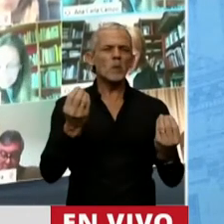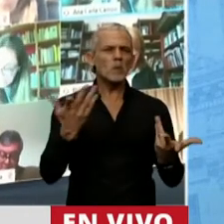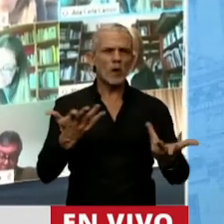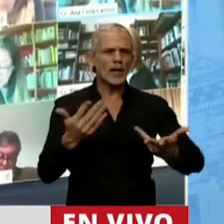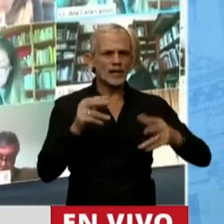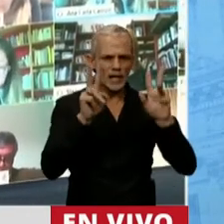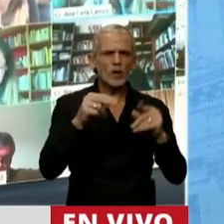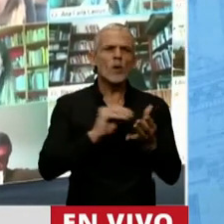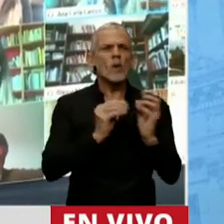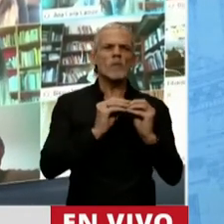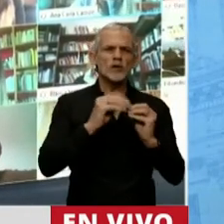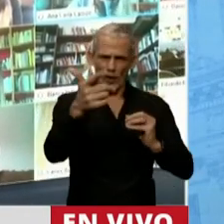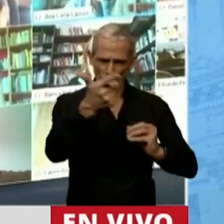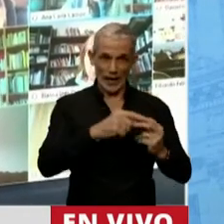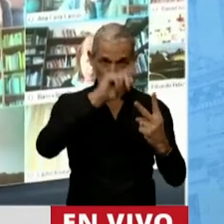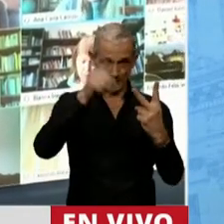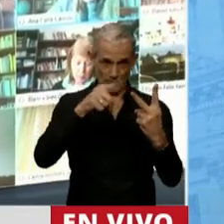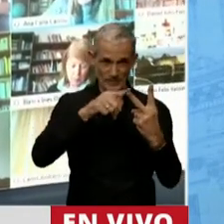no hay razones para hacerlo. Segunda cuestión.